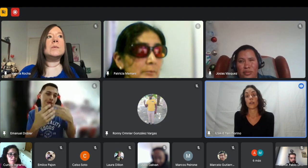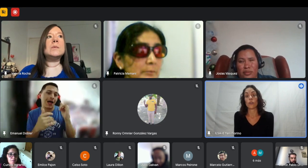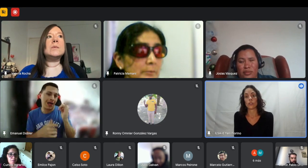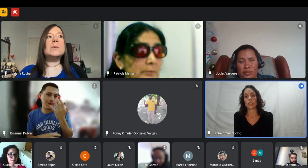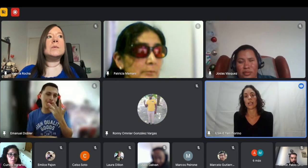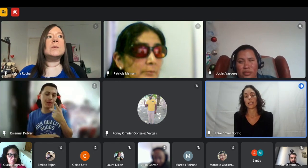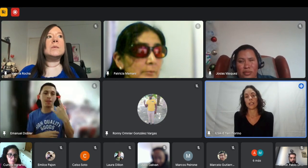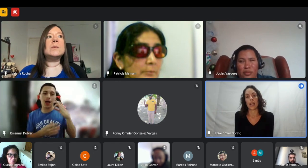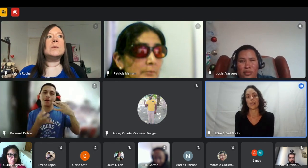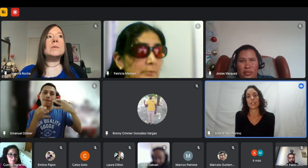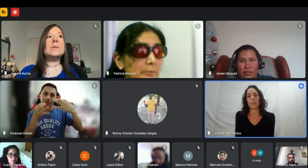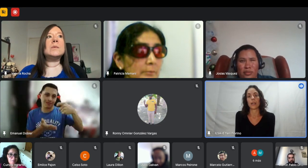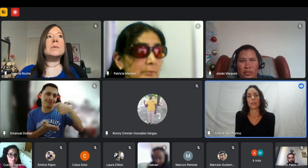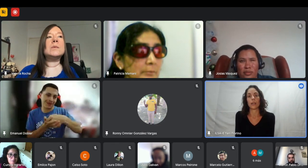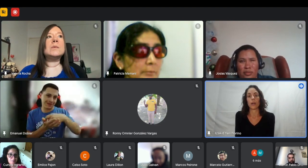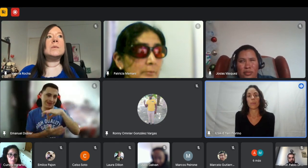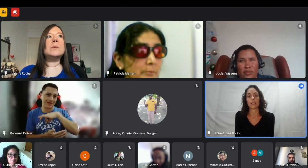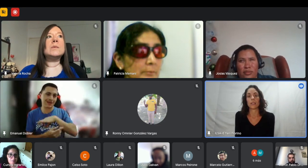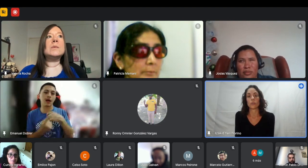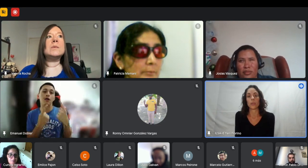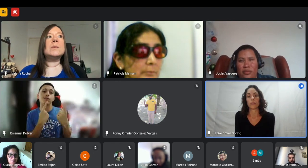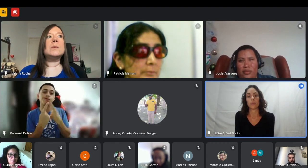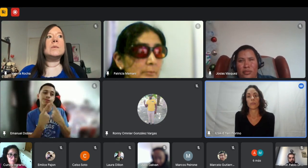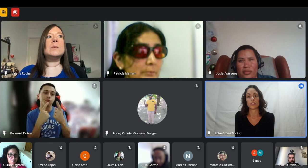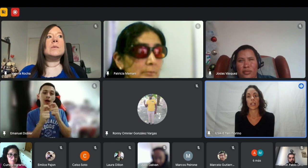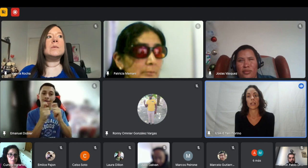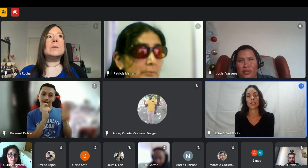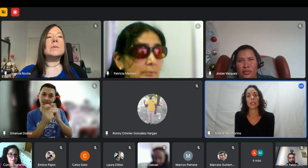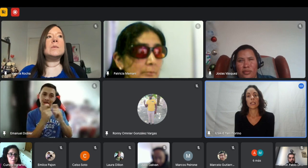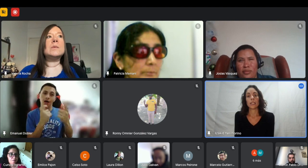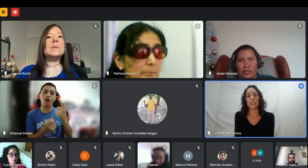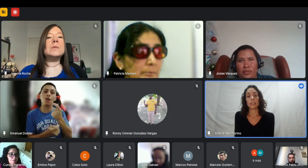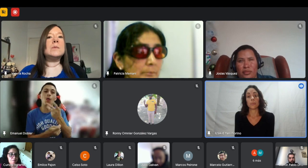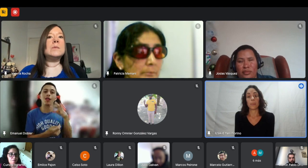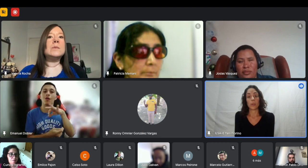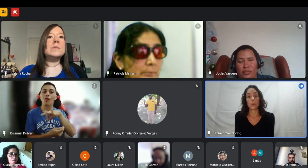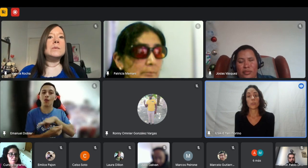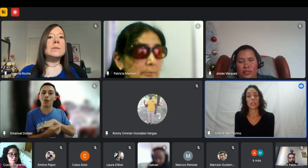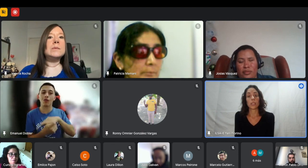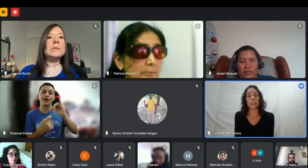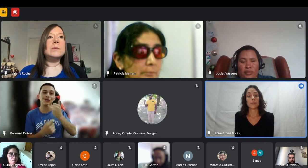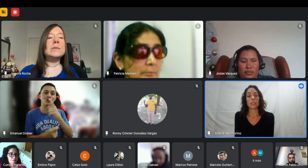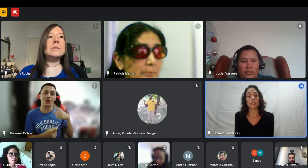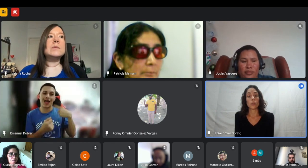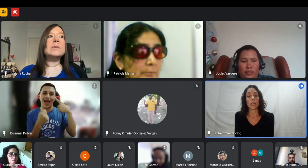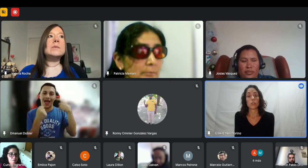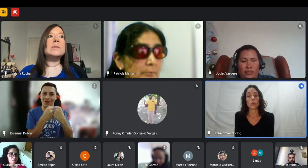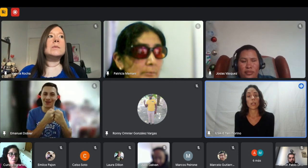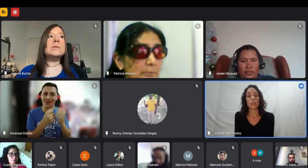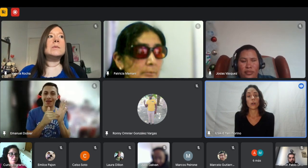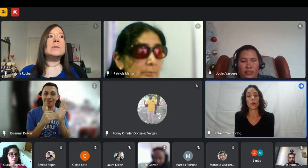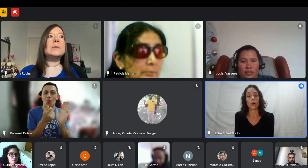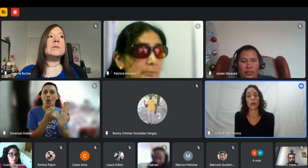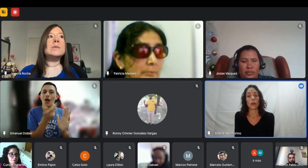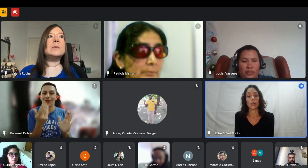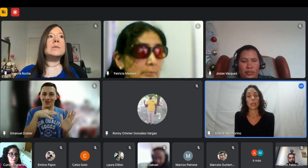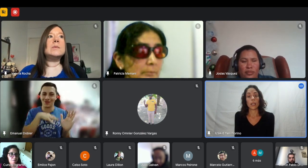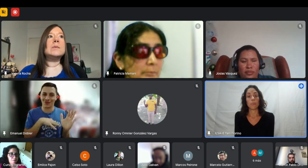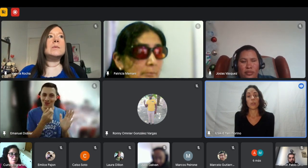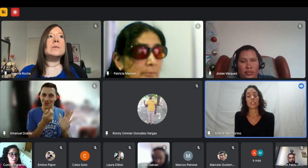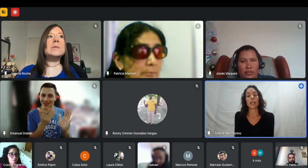saber conocer y de ahí llamarlo digamos a partir de su perfil profesional y si me preguntan en la entrevista sobre el sueldo